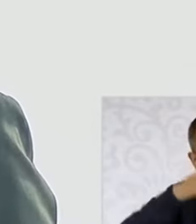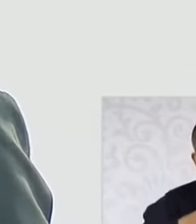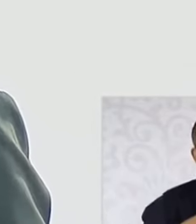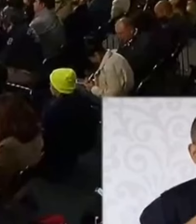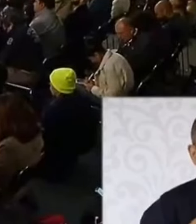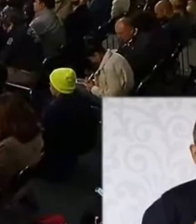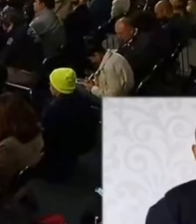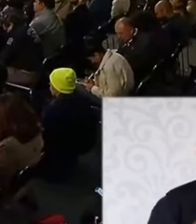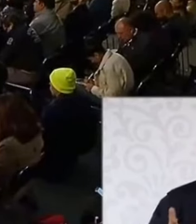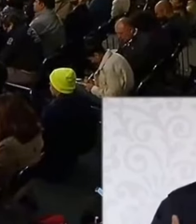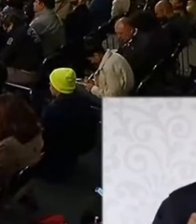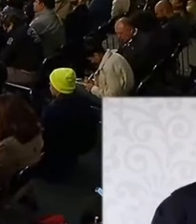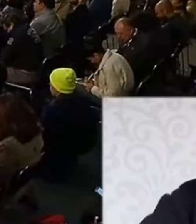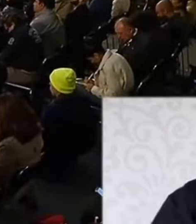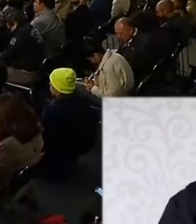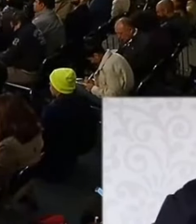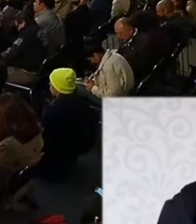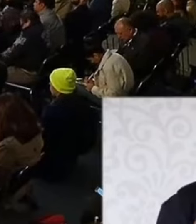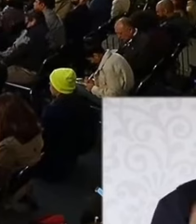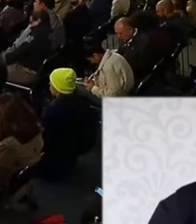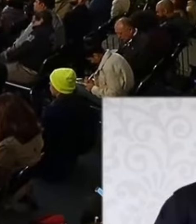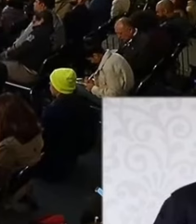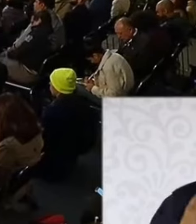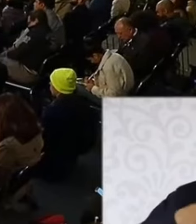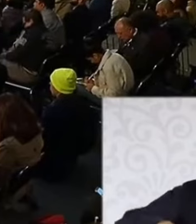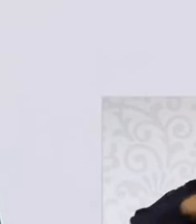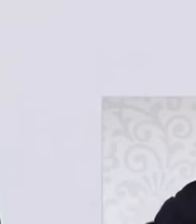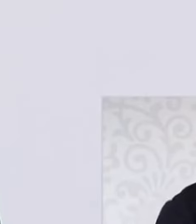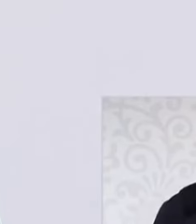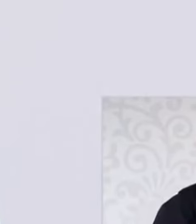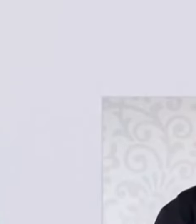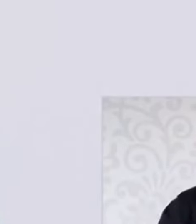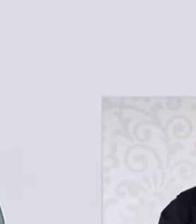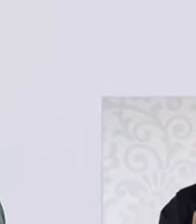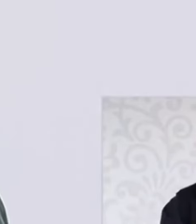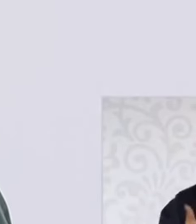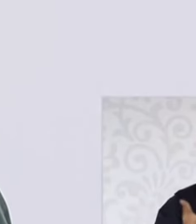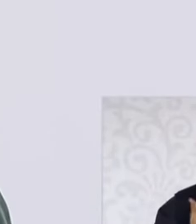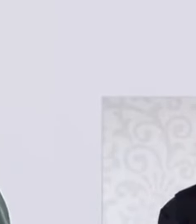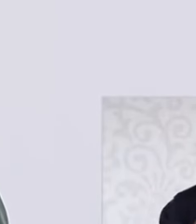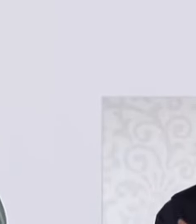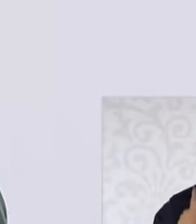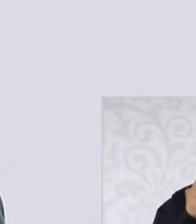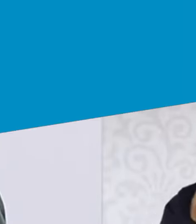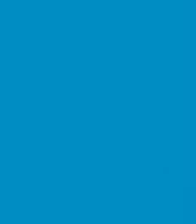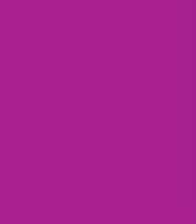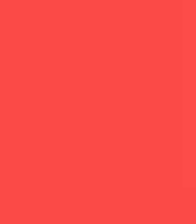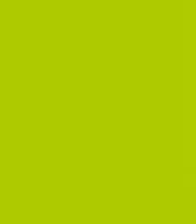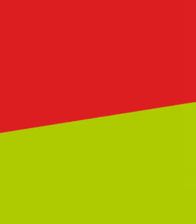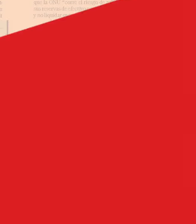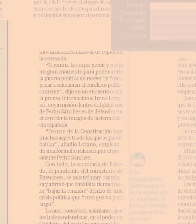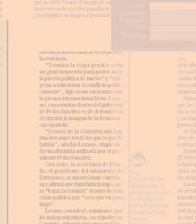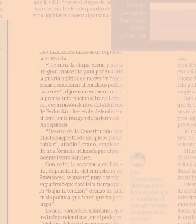123 buscará establecer medidas en las leyes de trabajo para erradicar la brecha salarial entre hombres y mujeres.